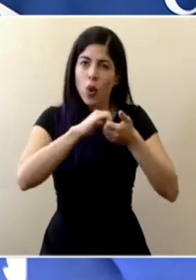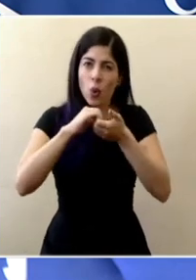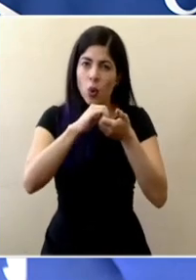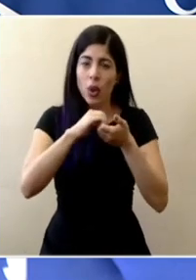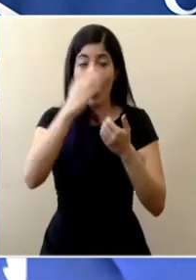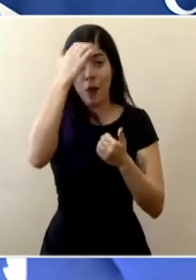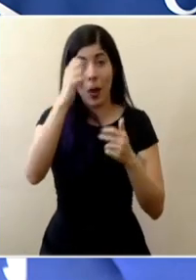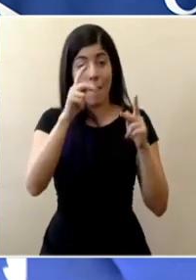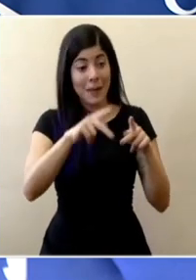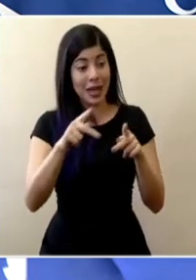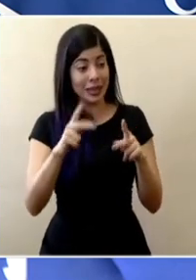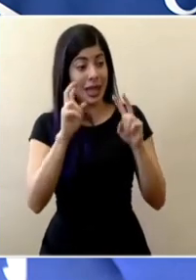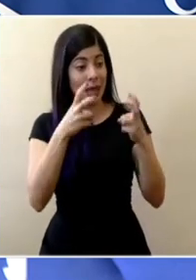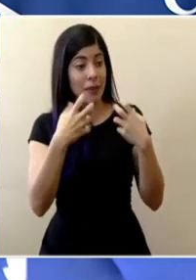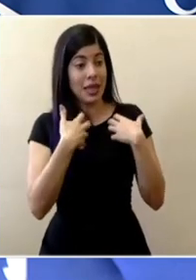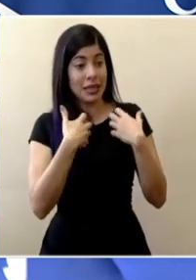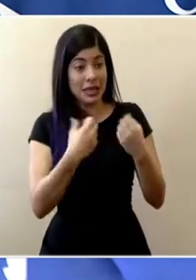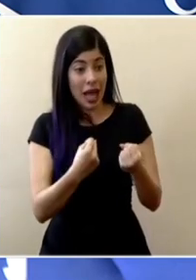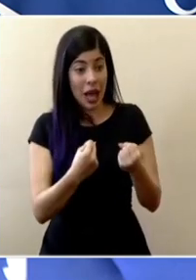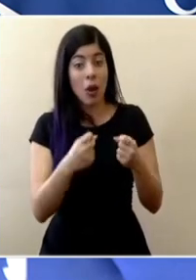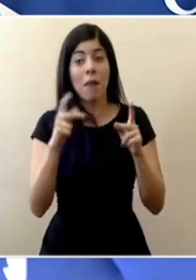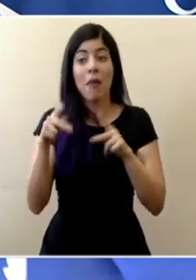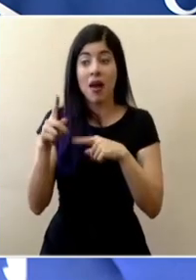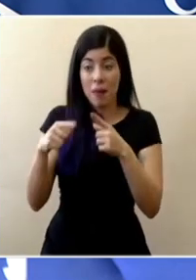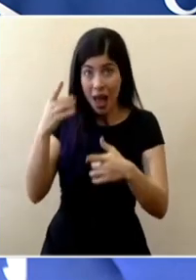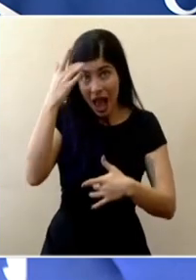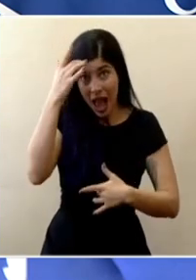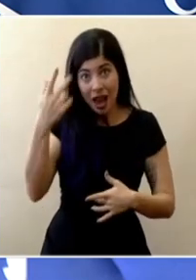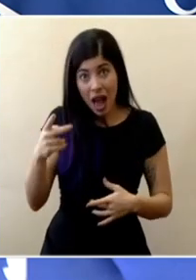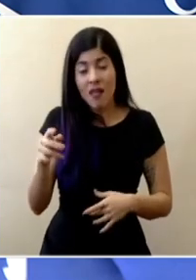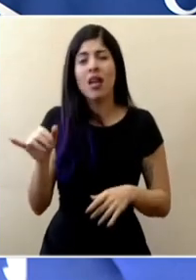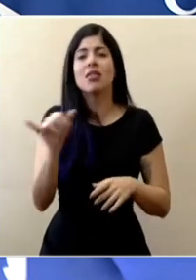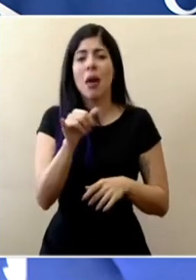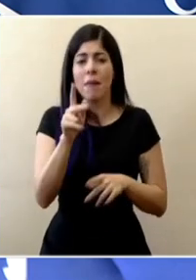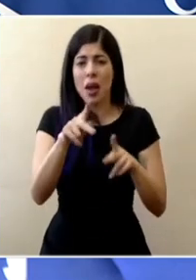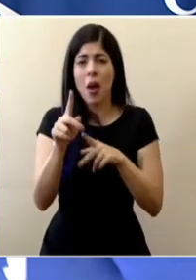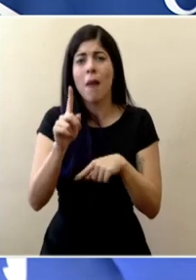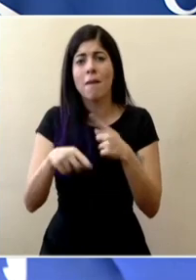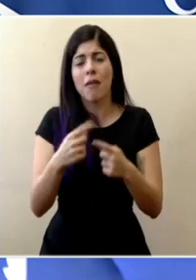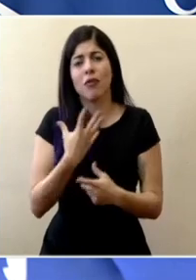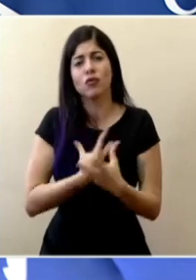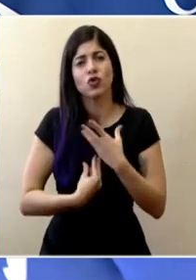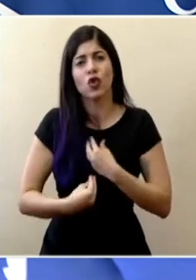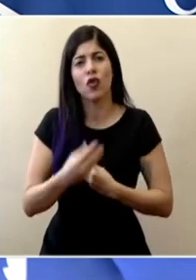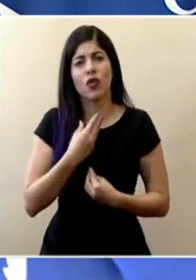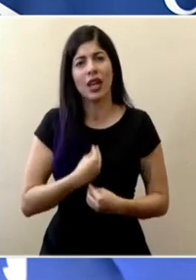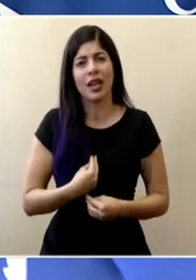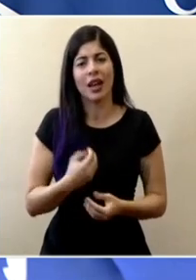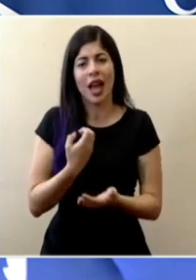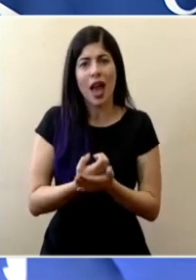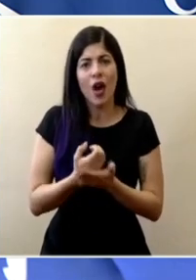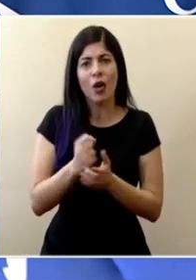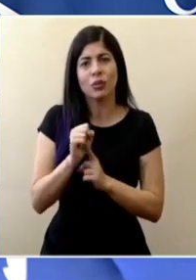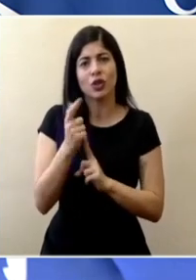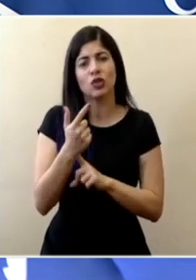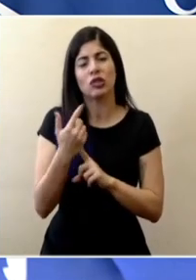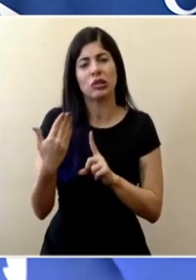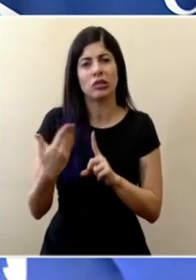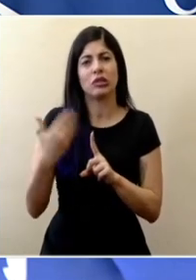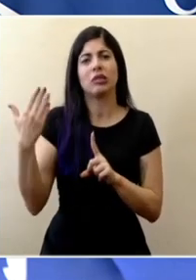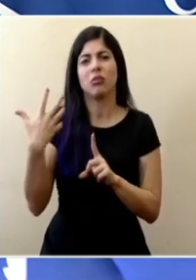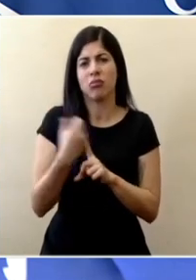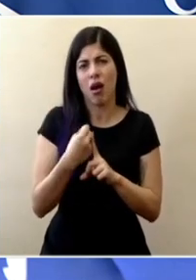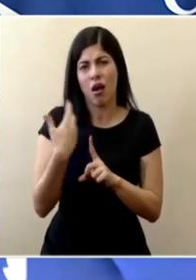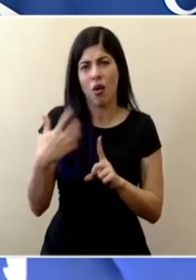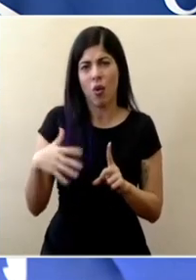además del asunto de salud directamente que van a enfermar gravemente también van a sufrir las repercusiones sociales y económicas y justamente